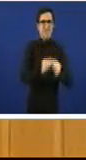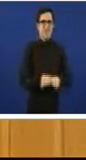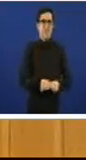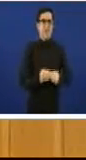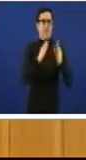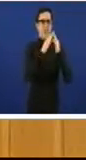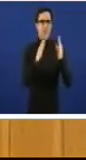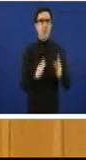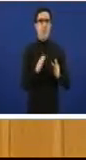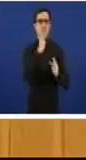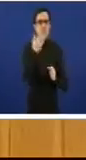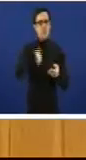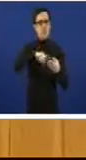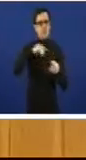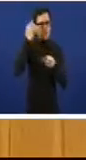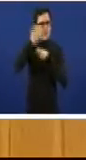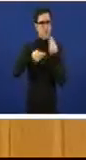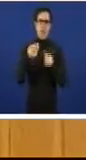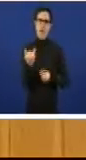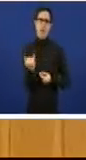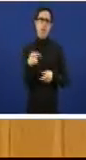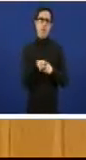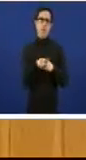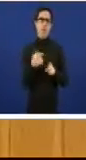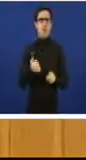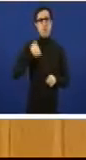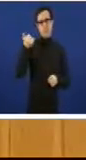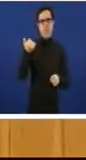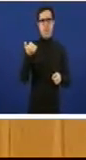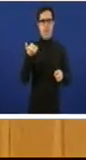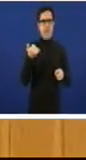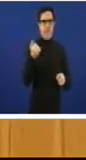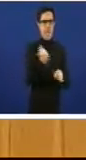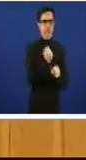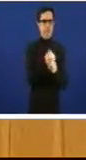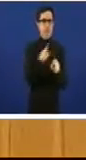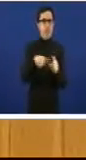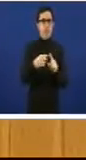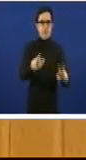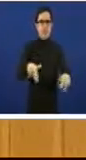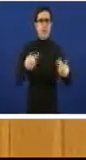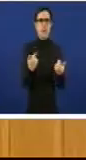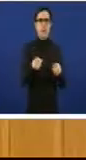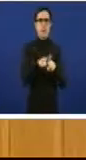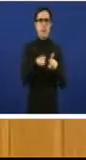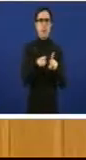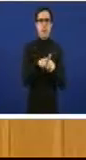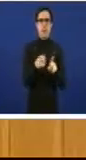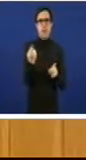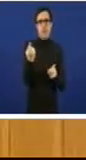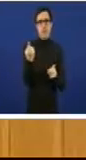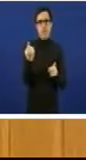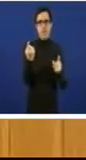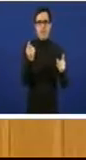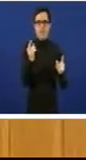que hai un gran nicho de emprego e que permitiría por un lado non especular sino máis ben todo o contrario